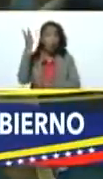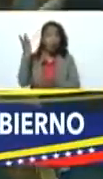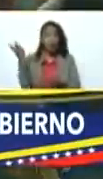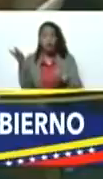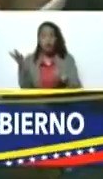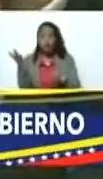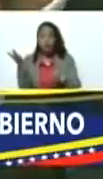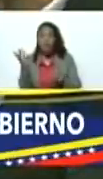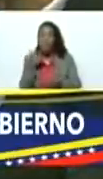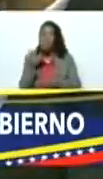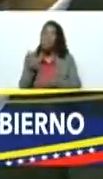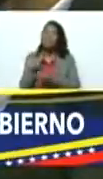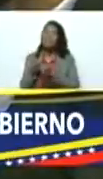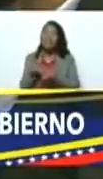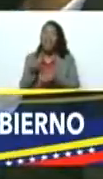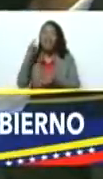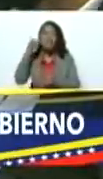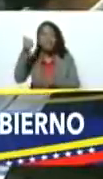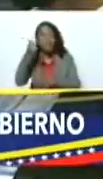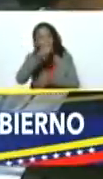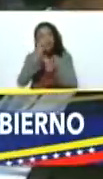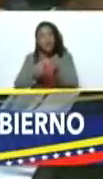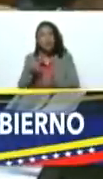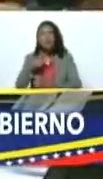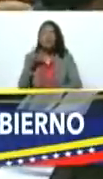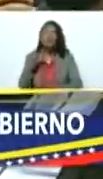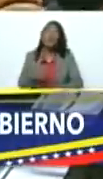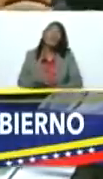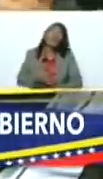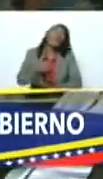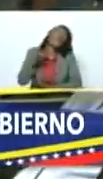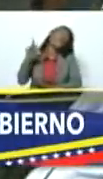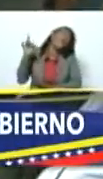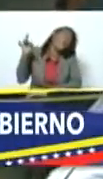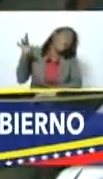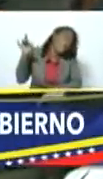no diga a la secretaria que llame la vicepresidenta le digo que me duele mucho la barriga